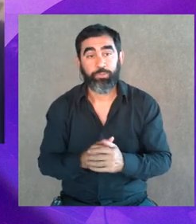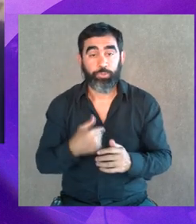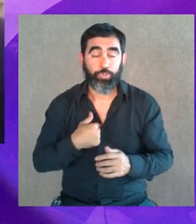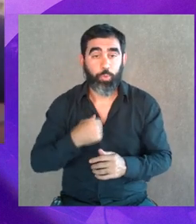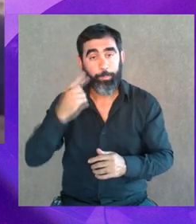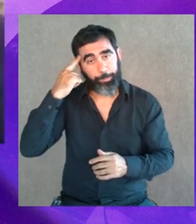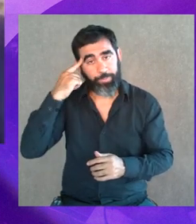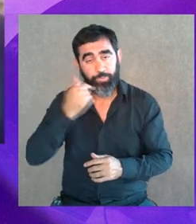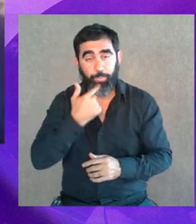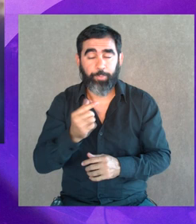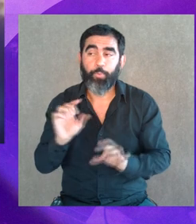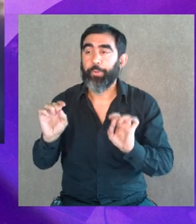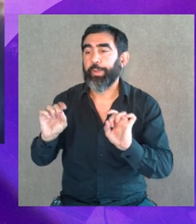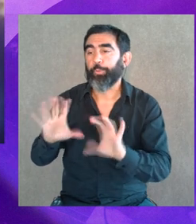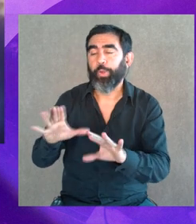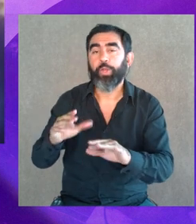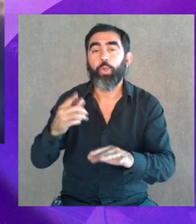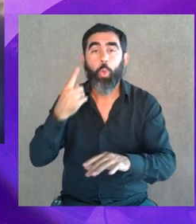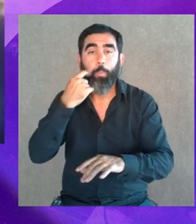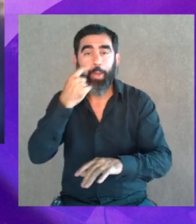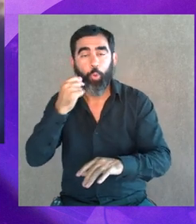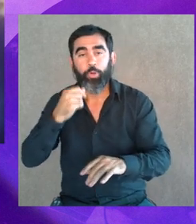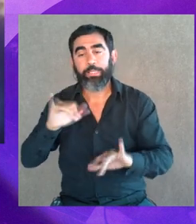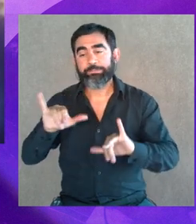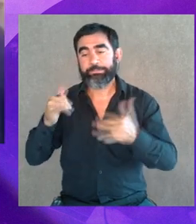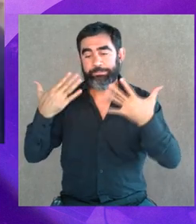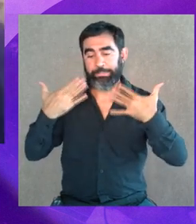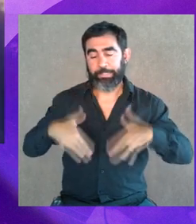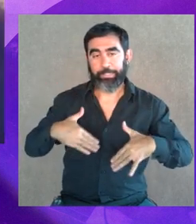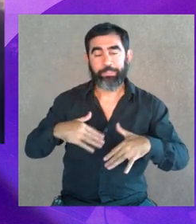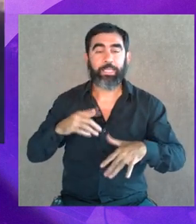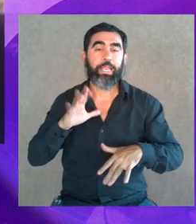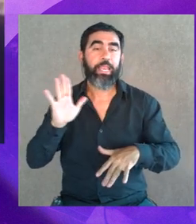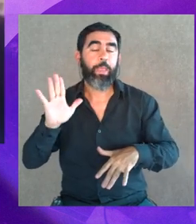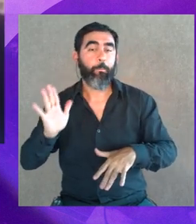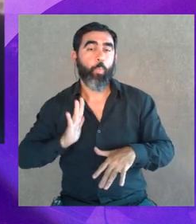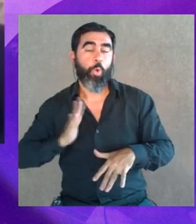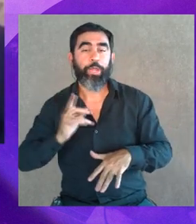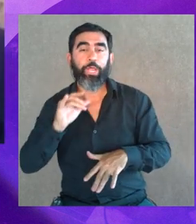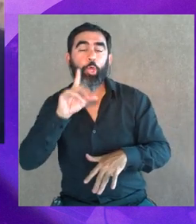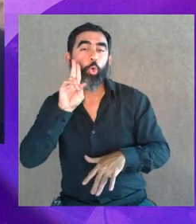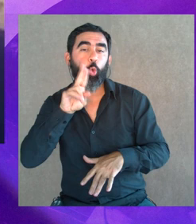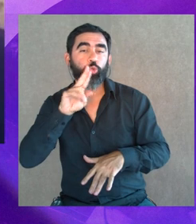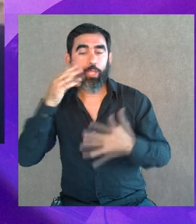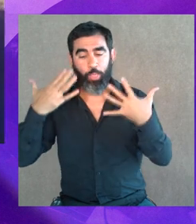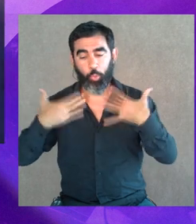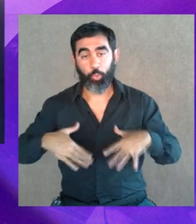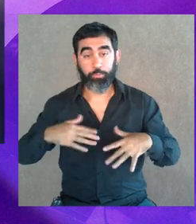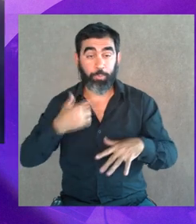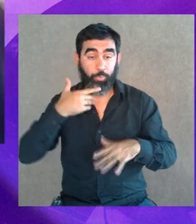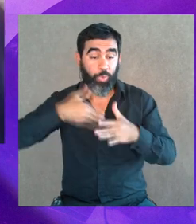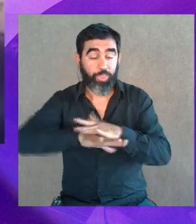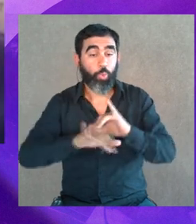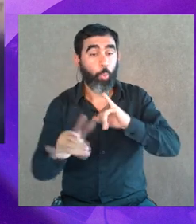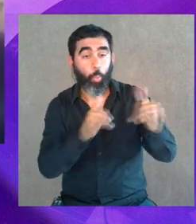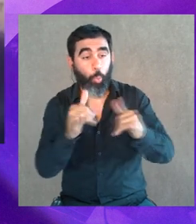decir, si yo considero que es natural que los nenes estén vestidos de celeste y las nenas de rosa, basta entrar en una